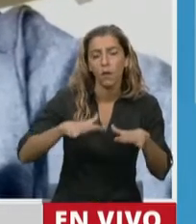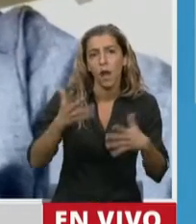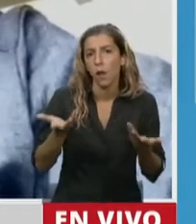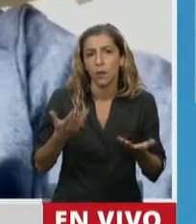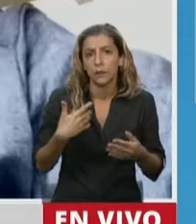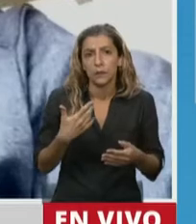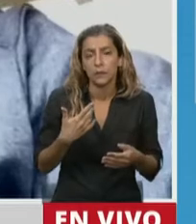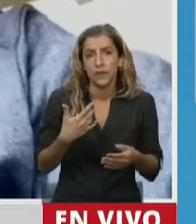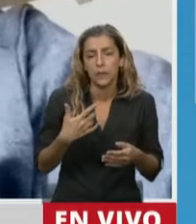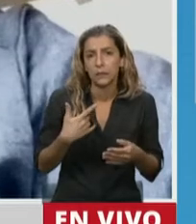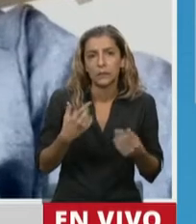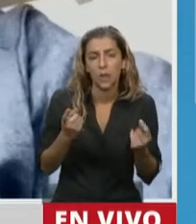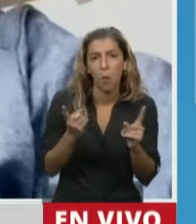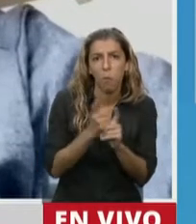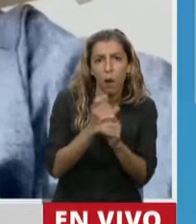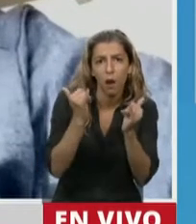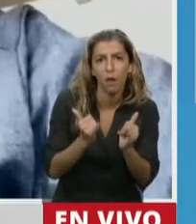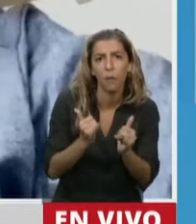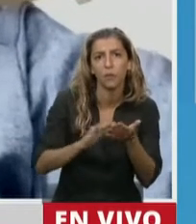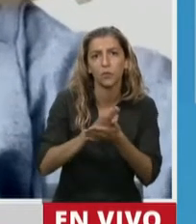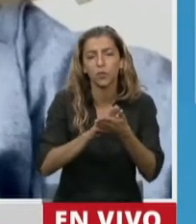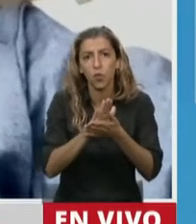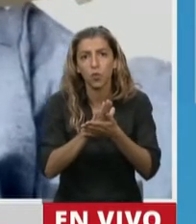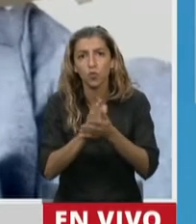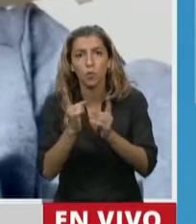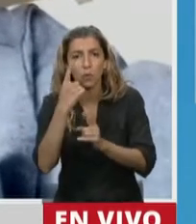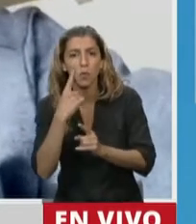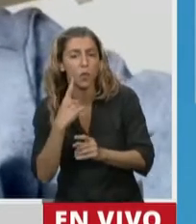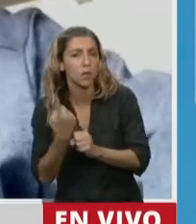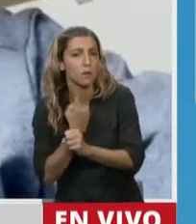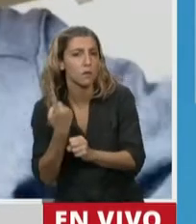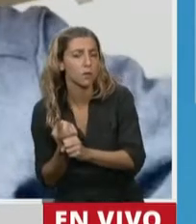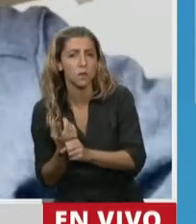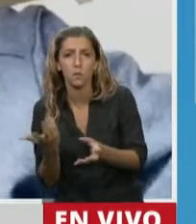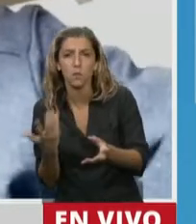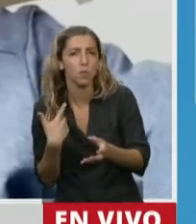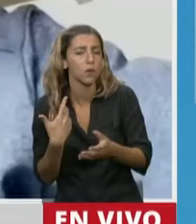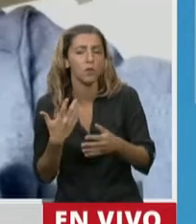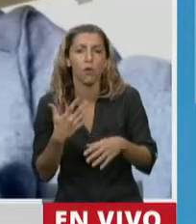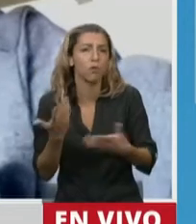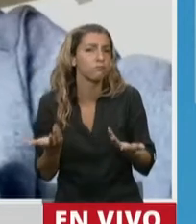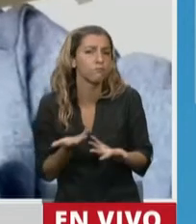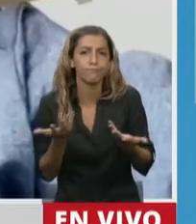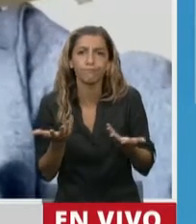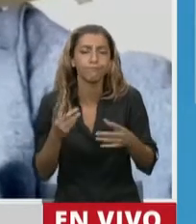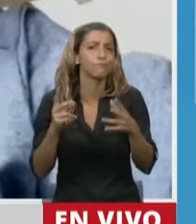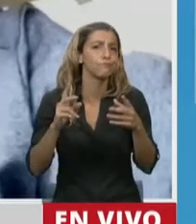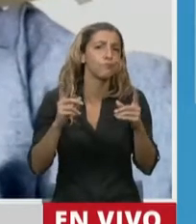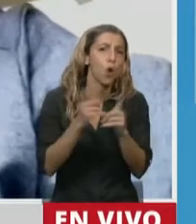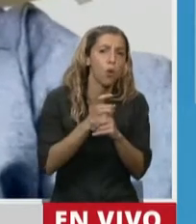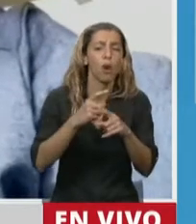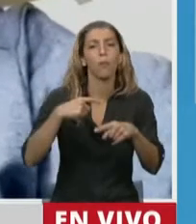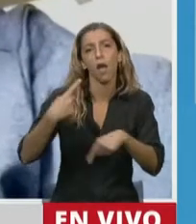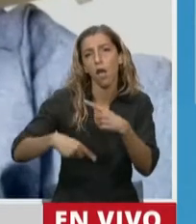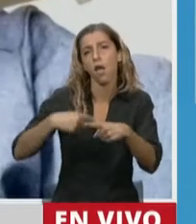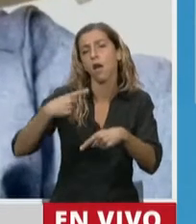problemas que ha traído aprejada la pandemia. No veo, por ejemplo, a los gobernadores que tengan problemas